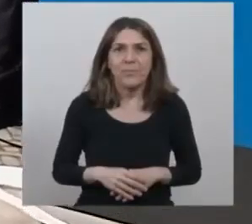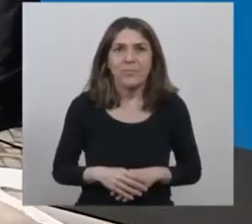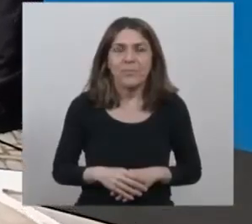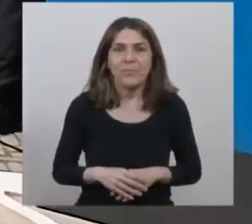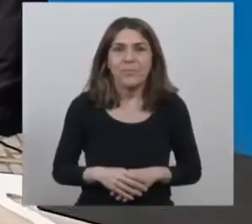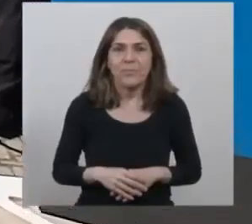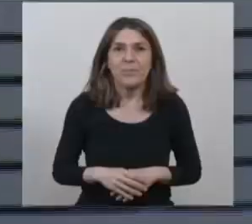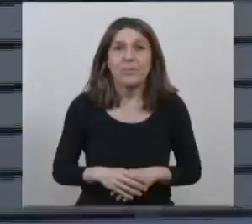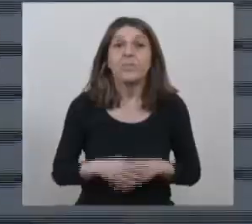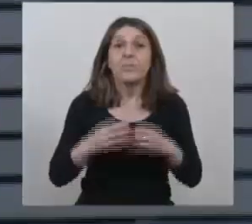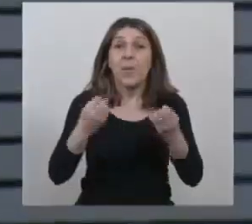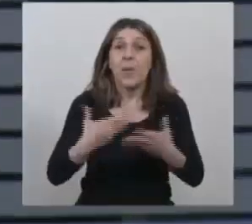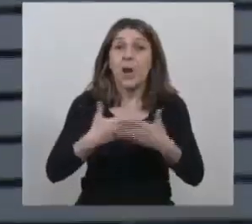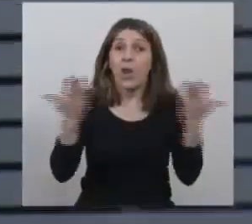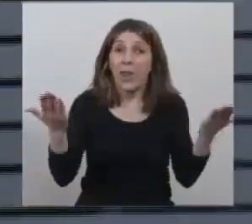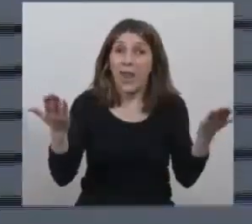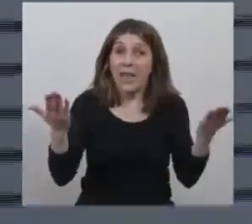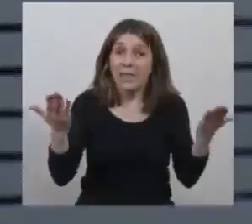Buenos días.